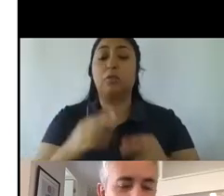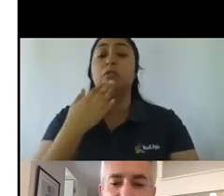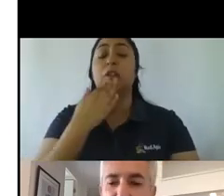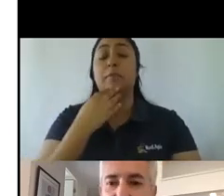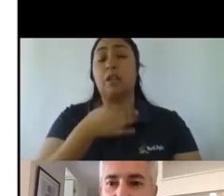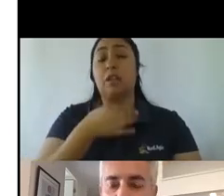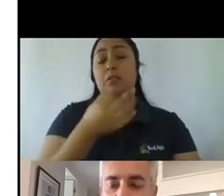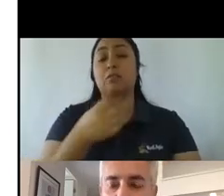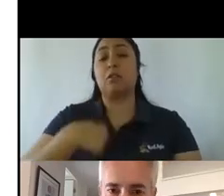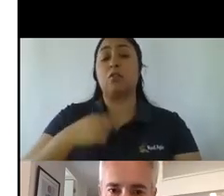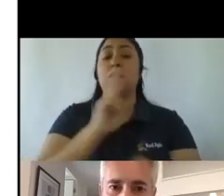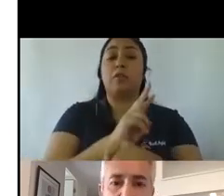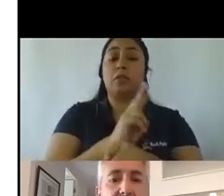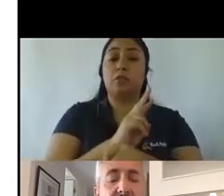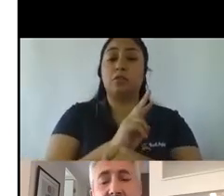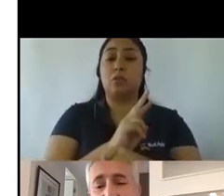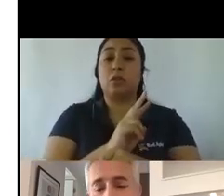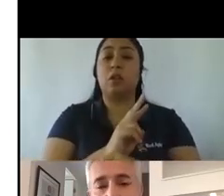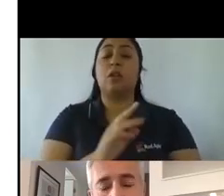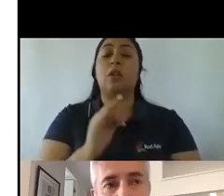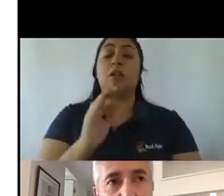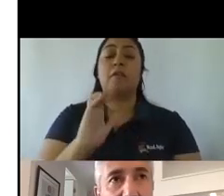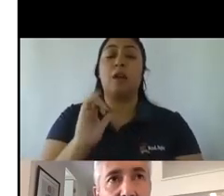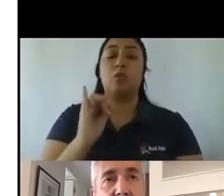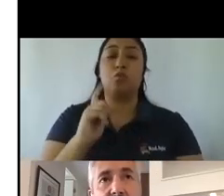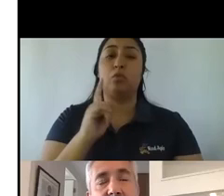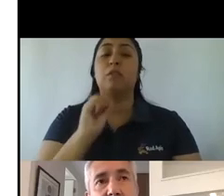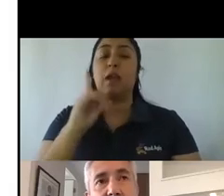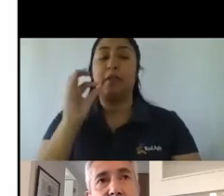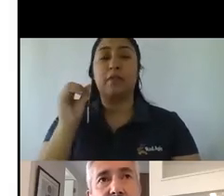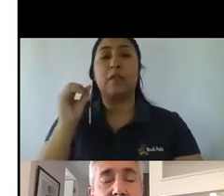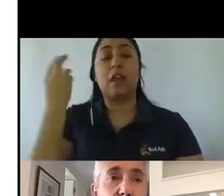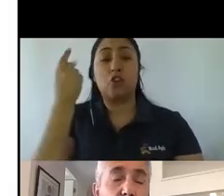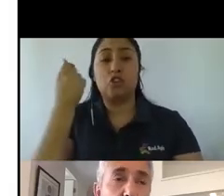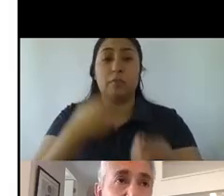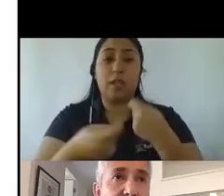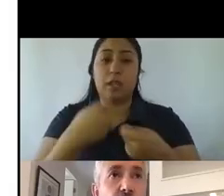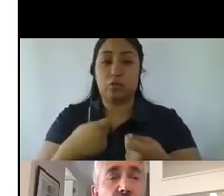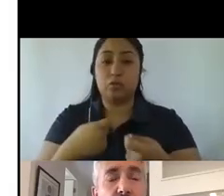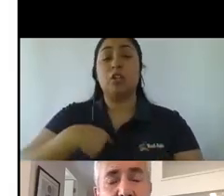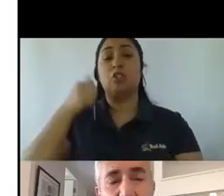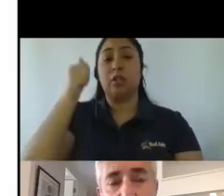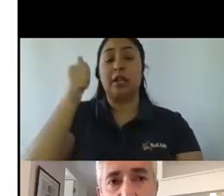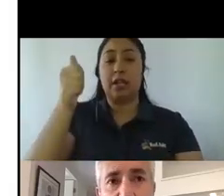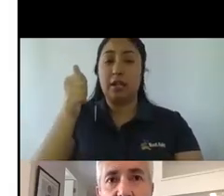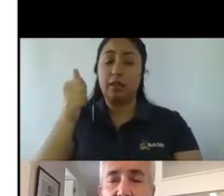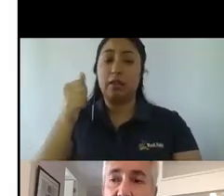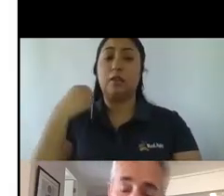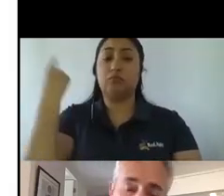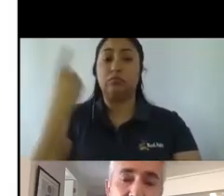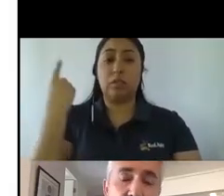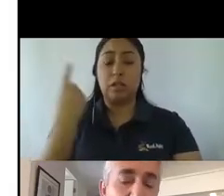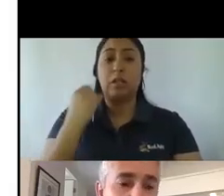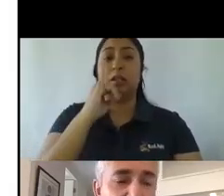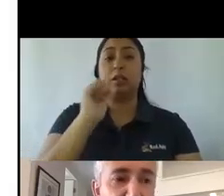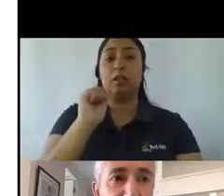Facultad de Economía y Negocios. Y siendo gerente general de la IAB, o siguiendo, digamos, ese rol, que también